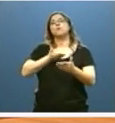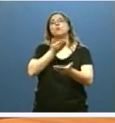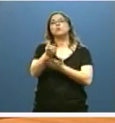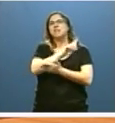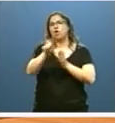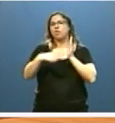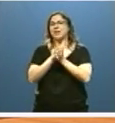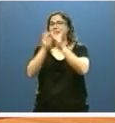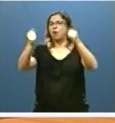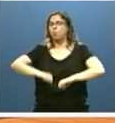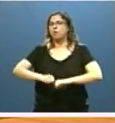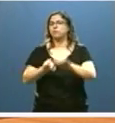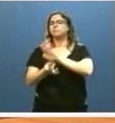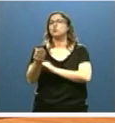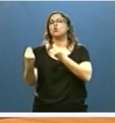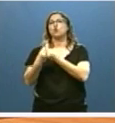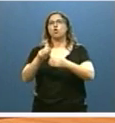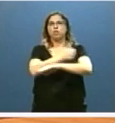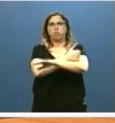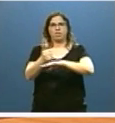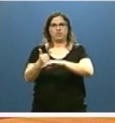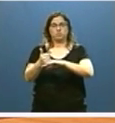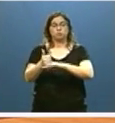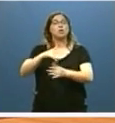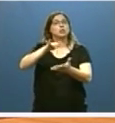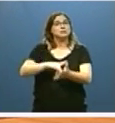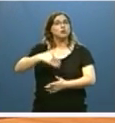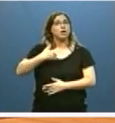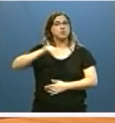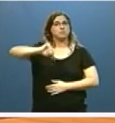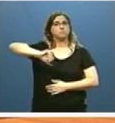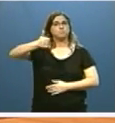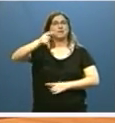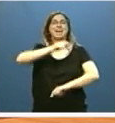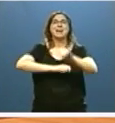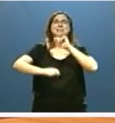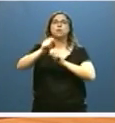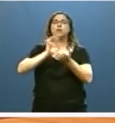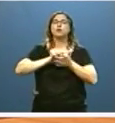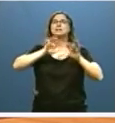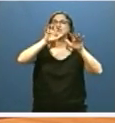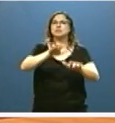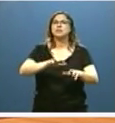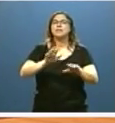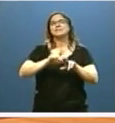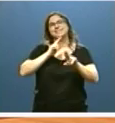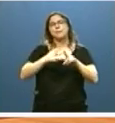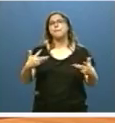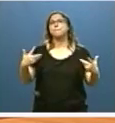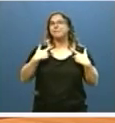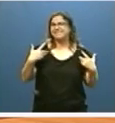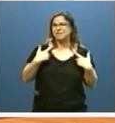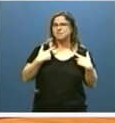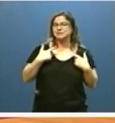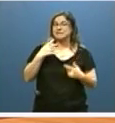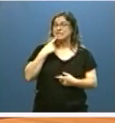Ciudadanos. Asimismo, una vez obtenido el visto bueno de la Asociación Castellana y Leonesa de Víctimas y dando